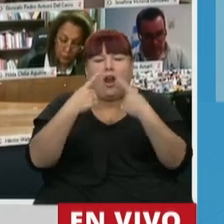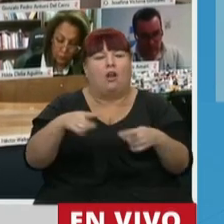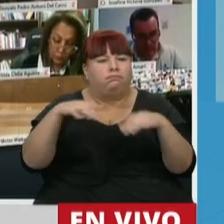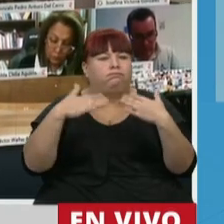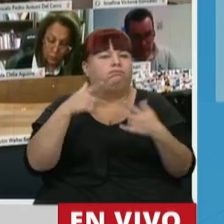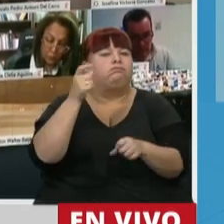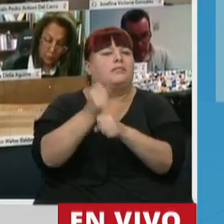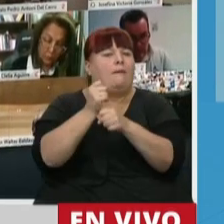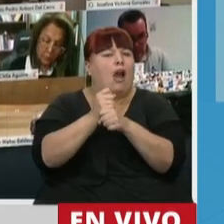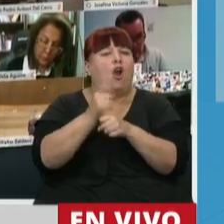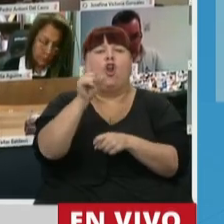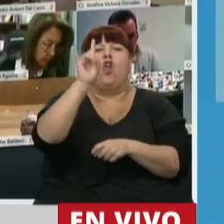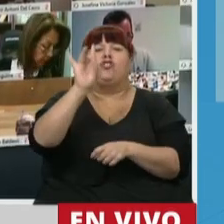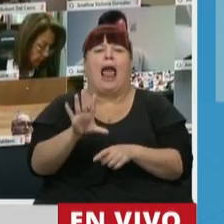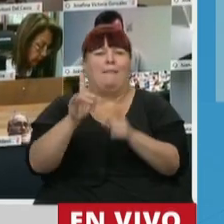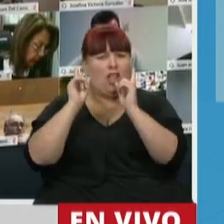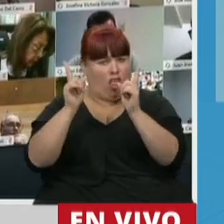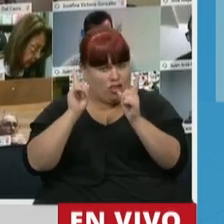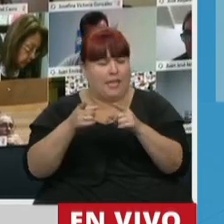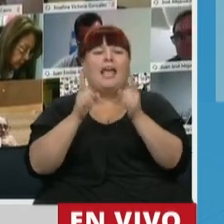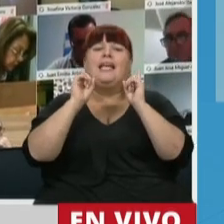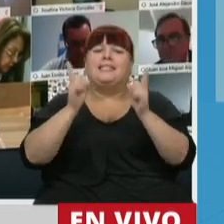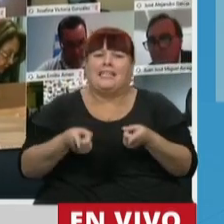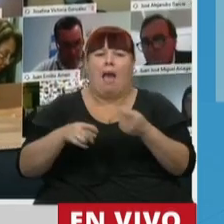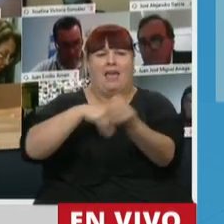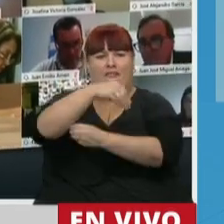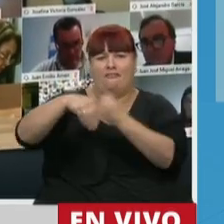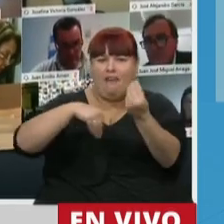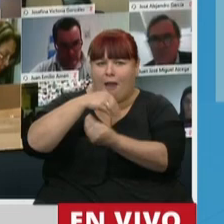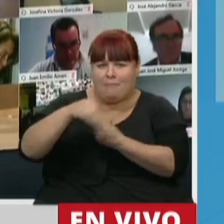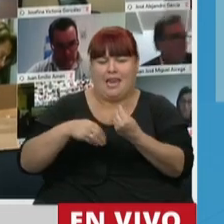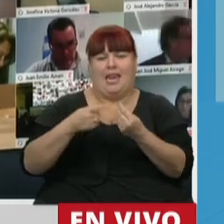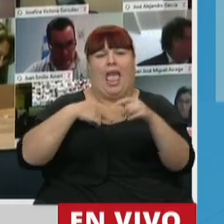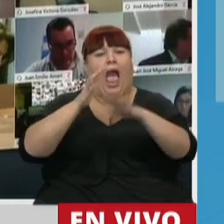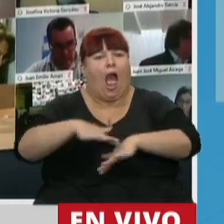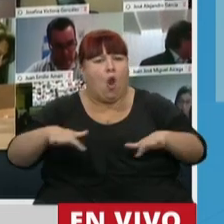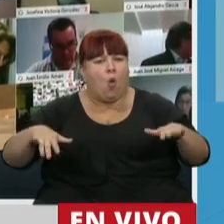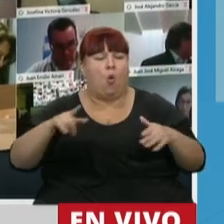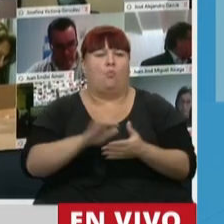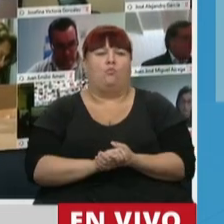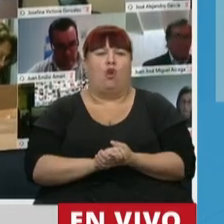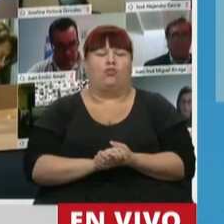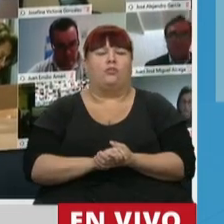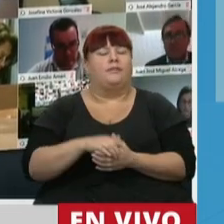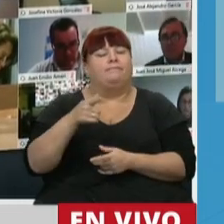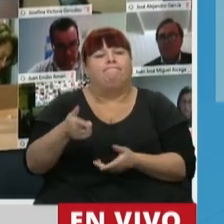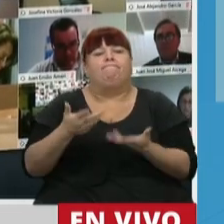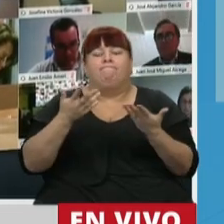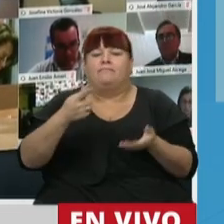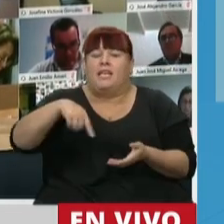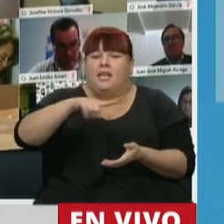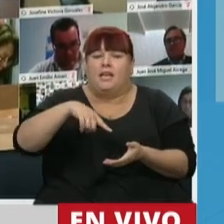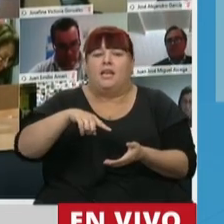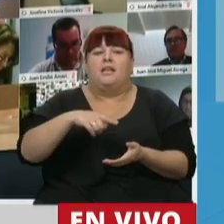trabajo, no solamente de los docentes, sino también de las familias, de los alumnos, quienes encarecidamente